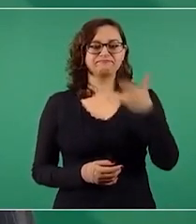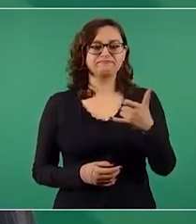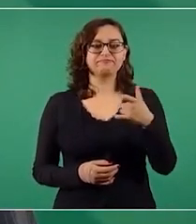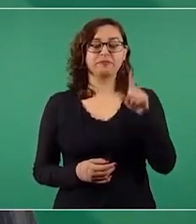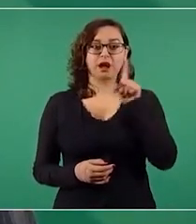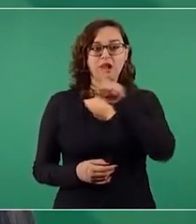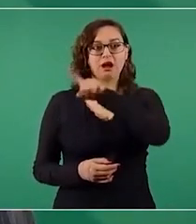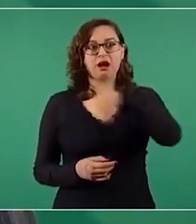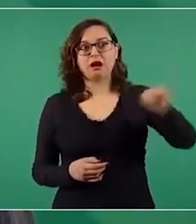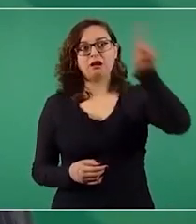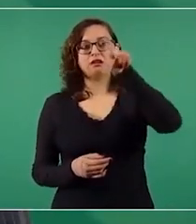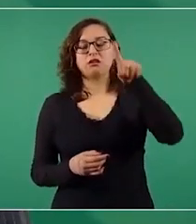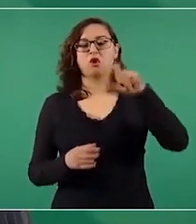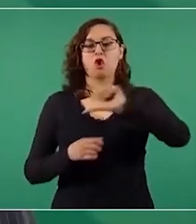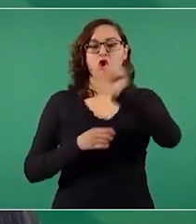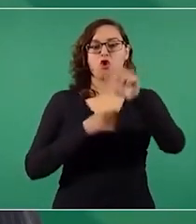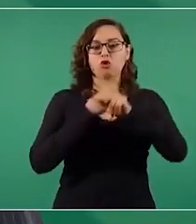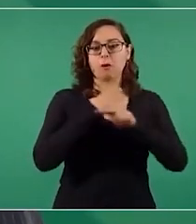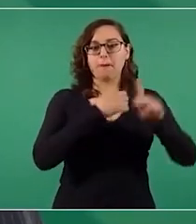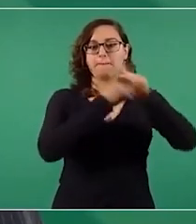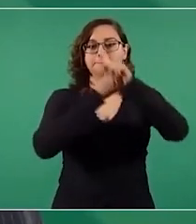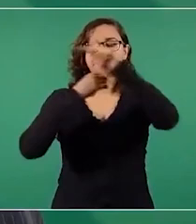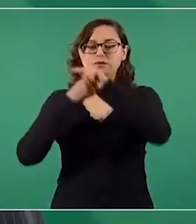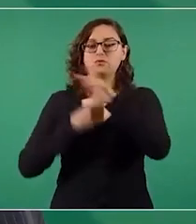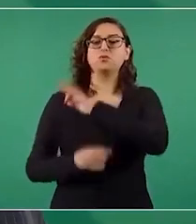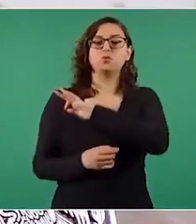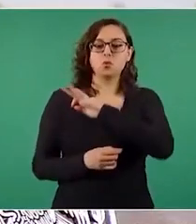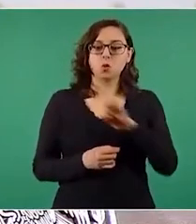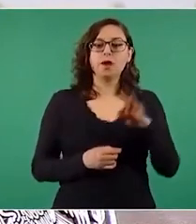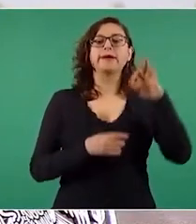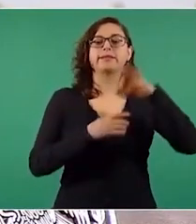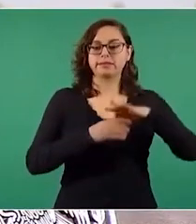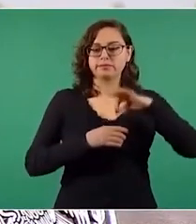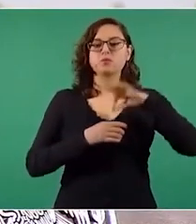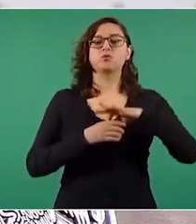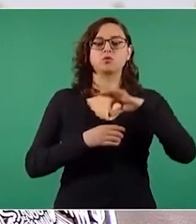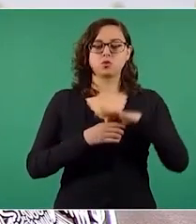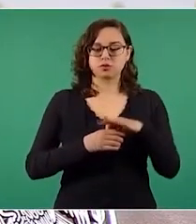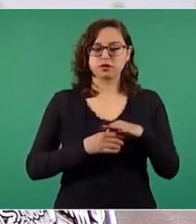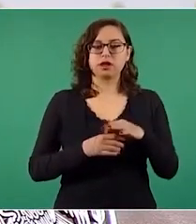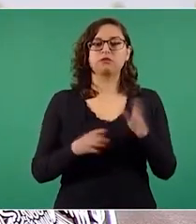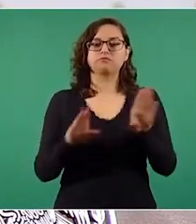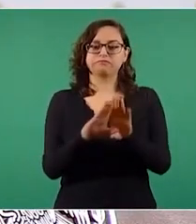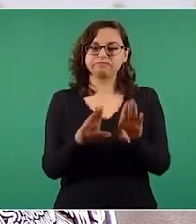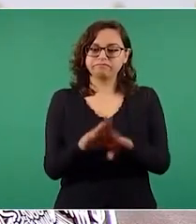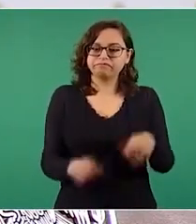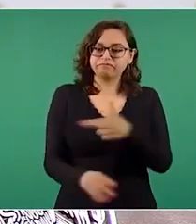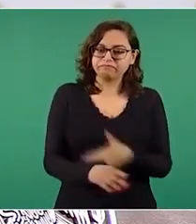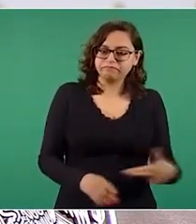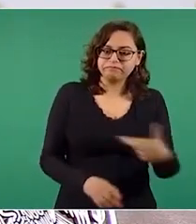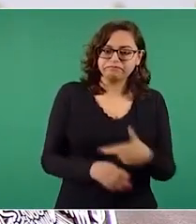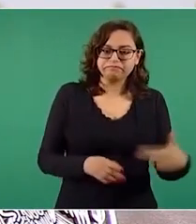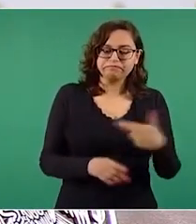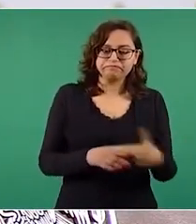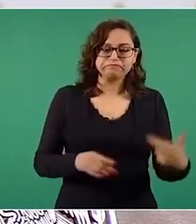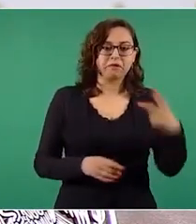votar y que se den facilidades y que no haya